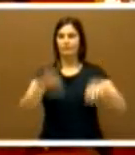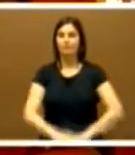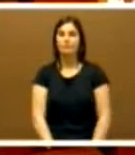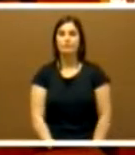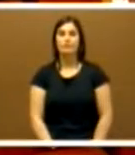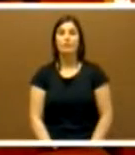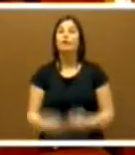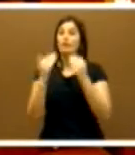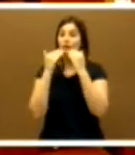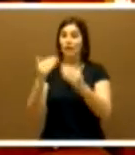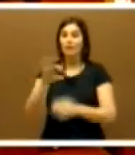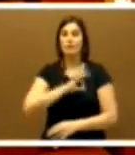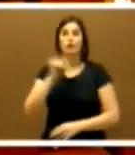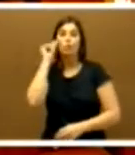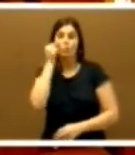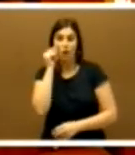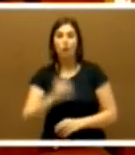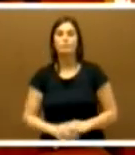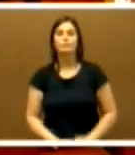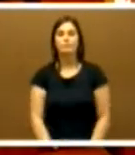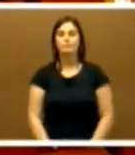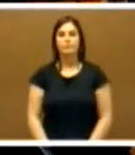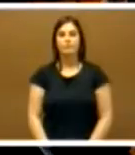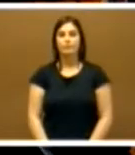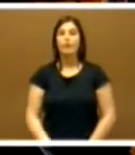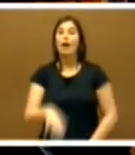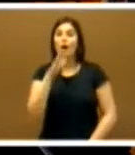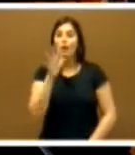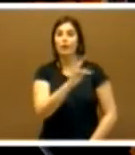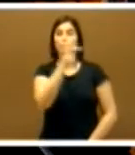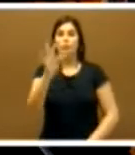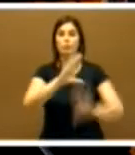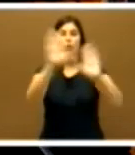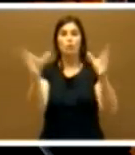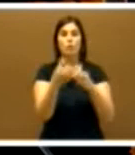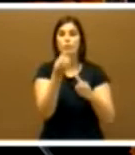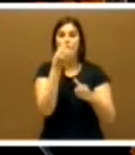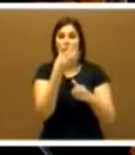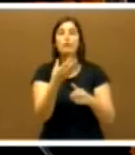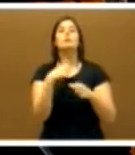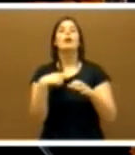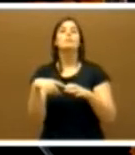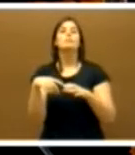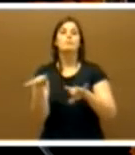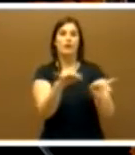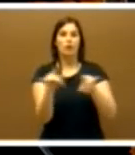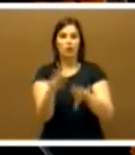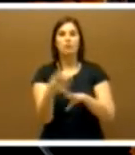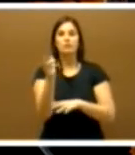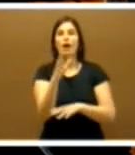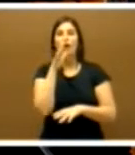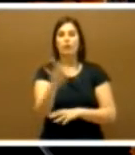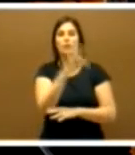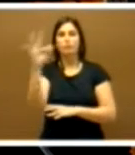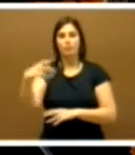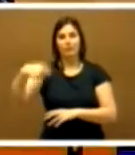Muchas gracias, señor Monago Terraza. Por el Grupo Parlamentario Socialistas-Peso de Regionalistas, tiene la palabra su presidente, el